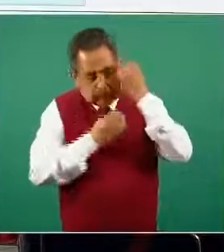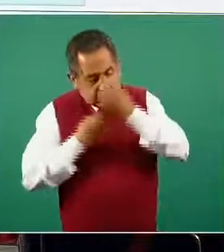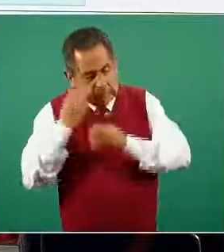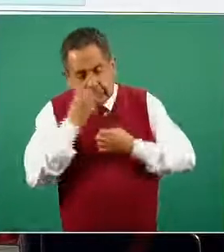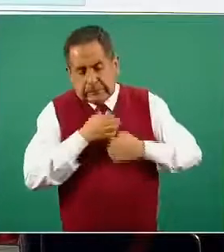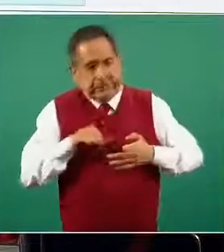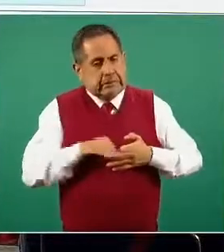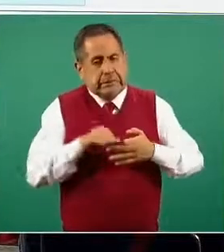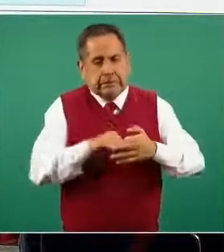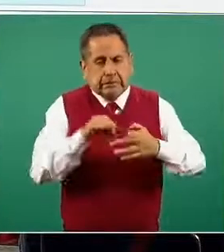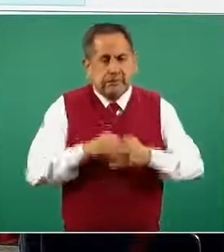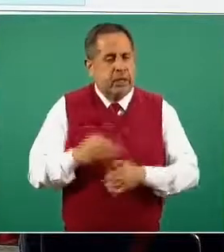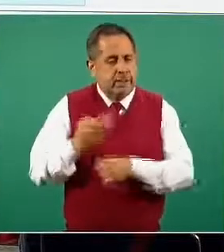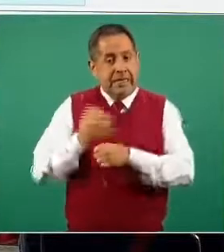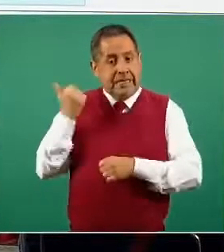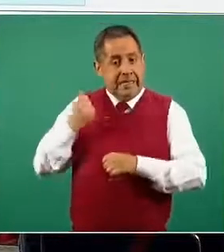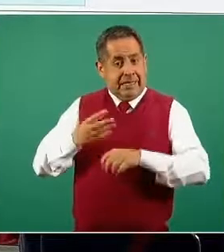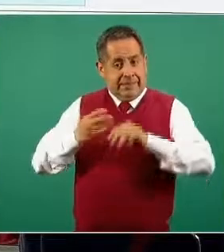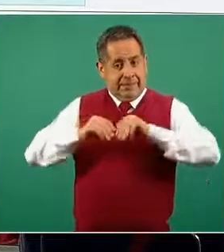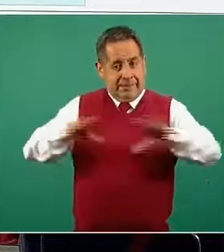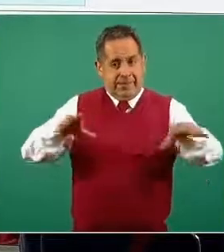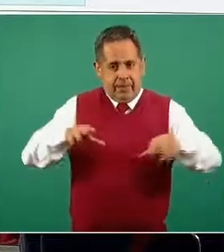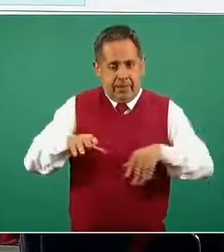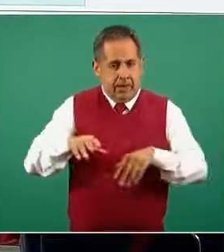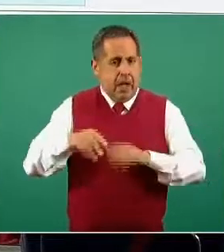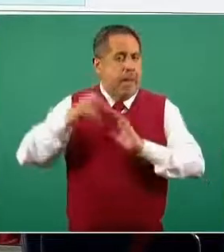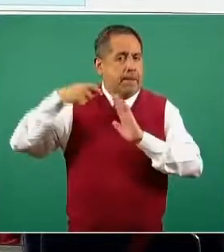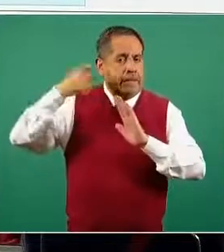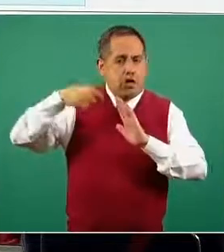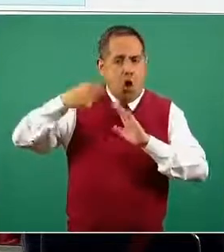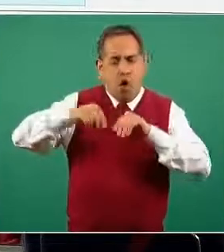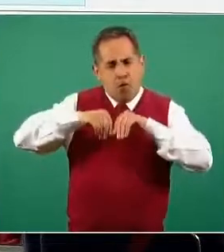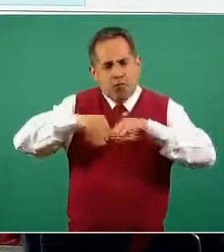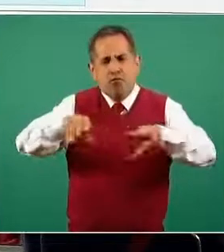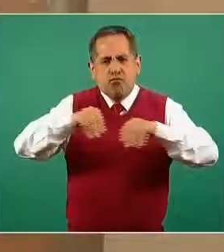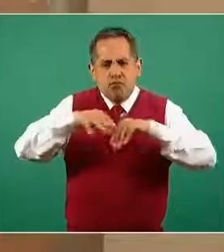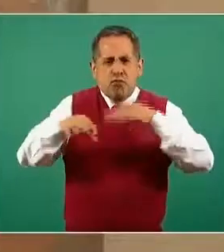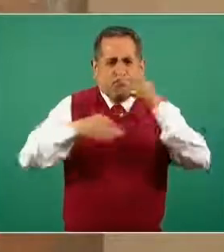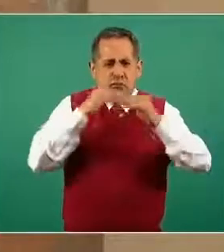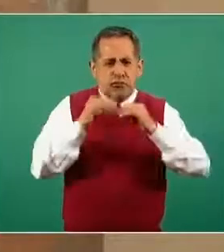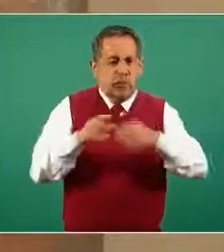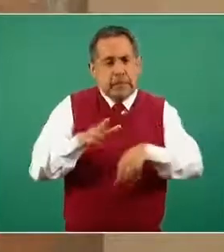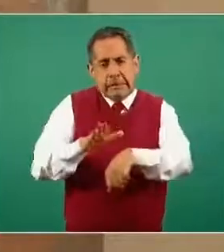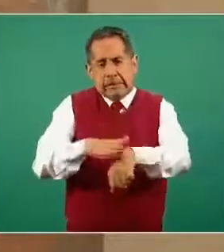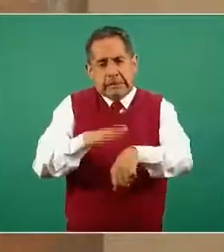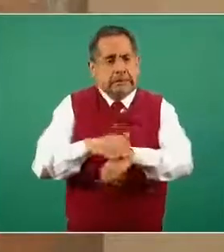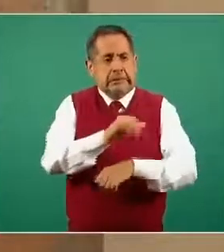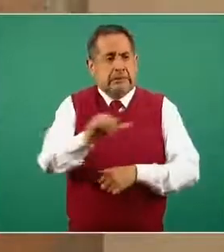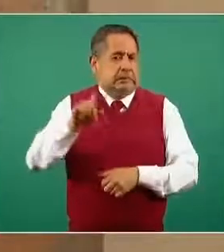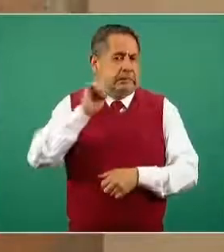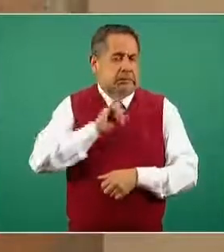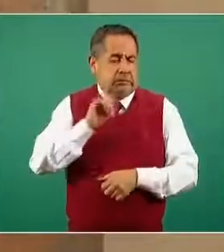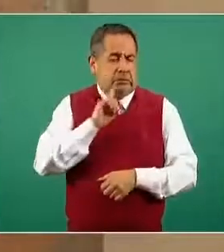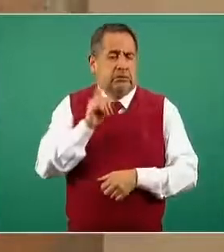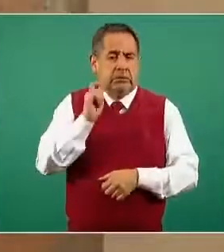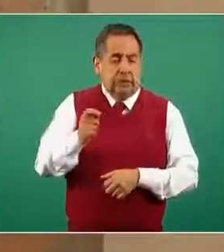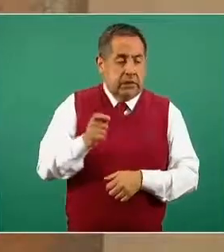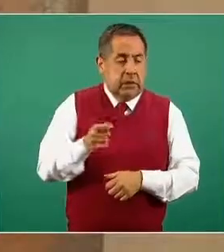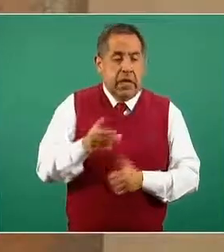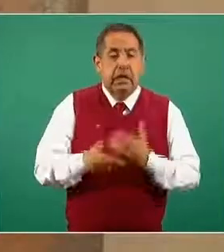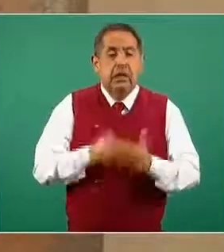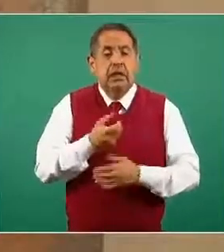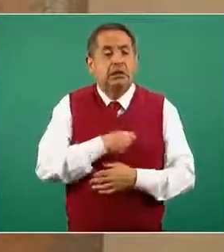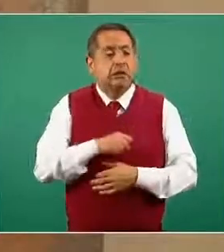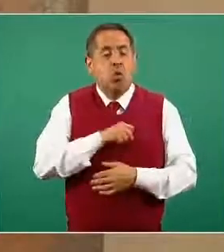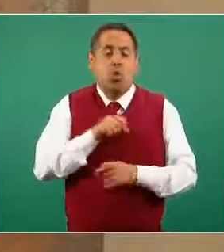este material que les vamos a presentar en un vídeo en donde le recordamos a las mujeres que los servicios de salud